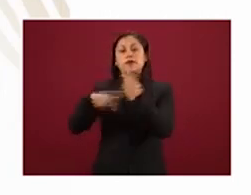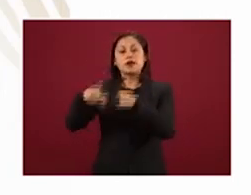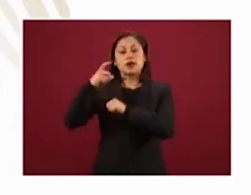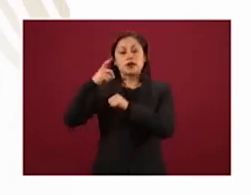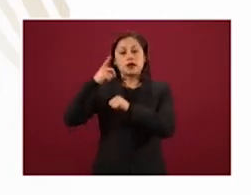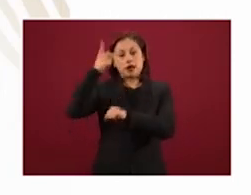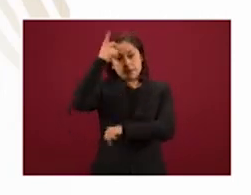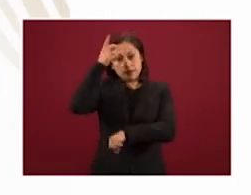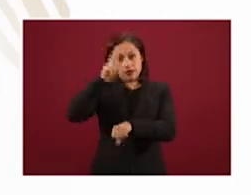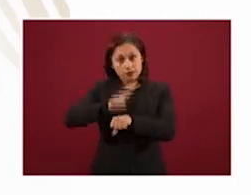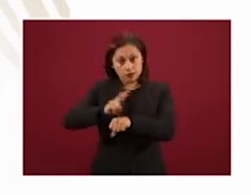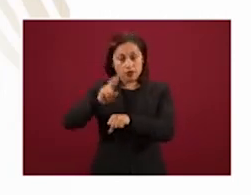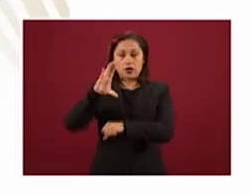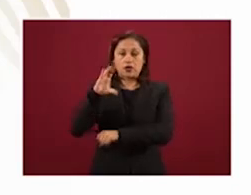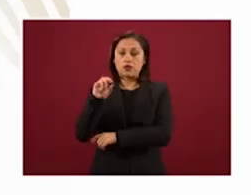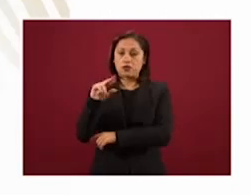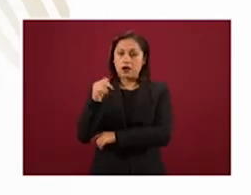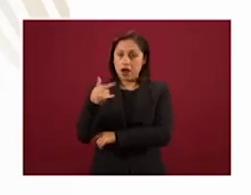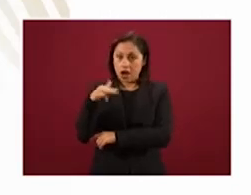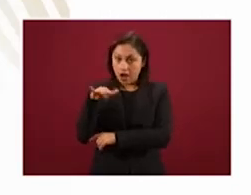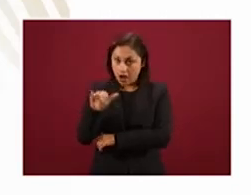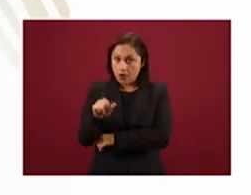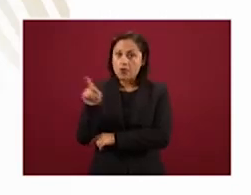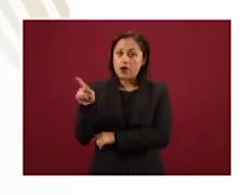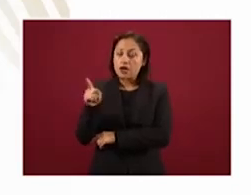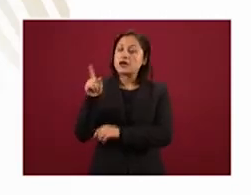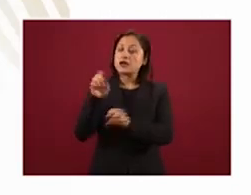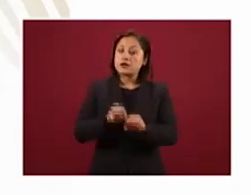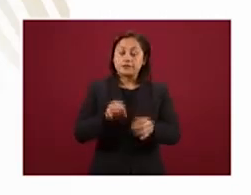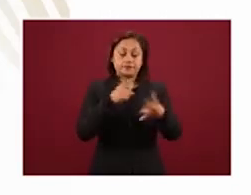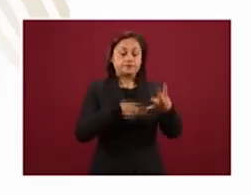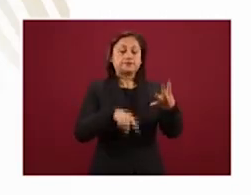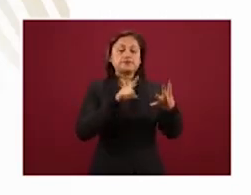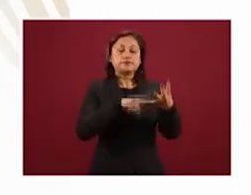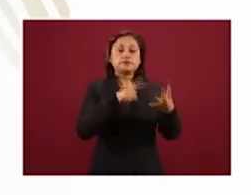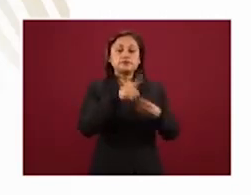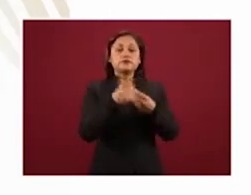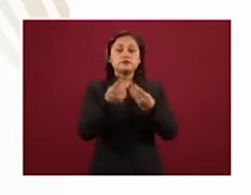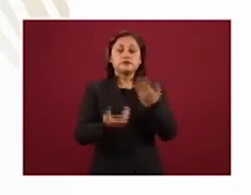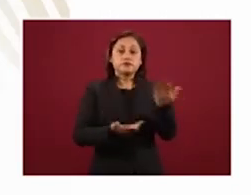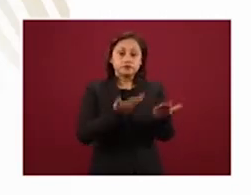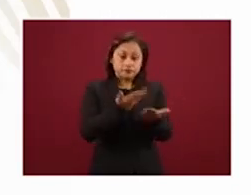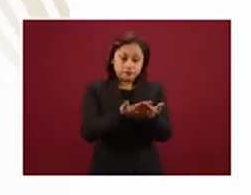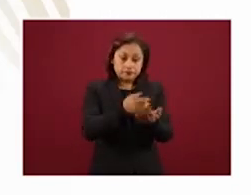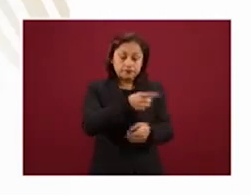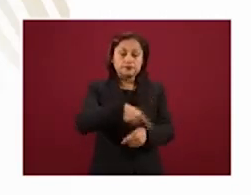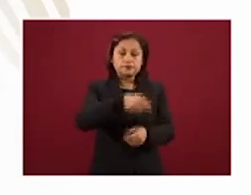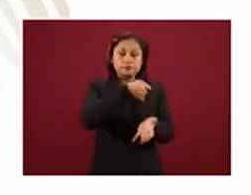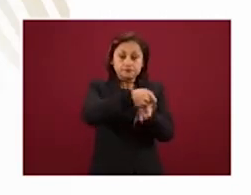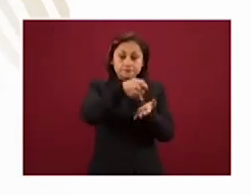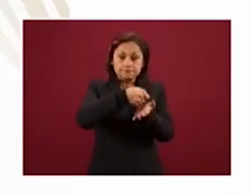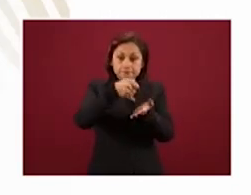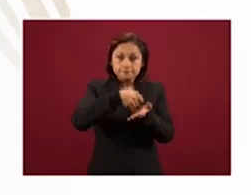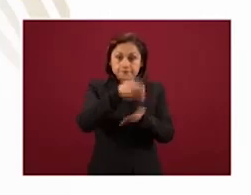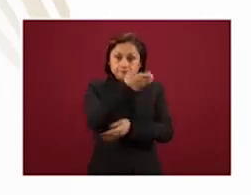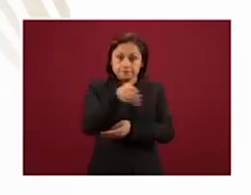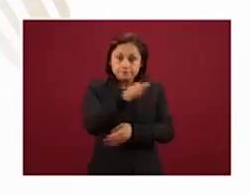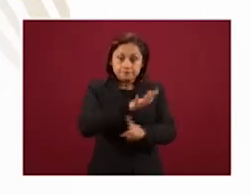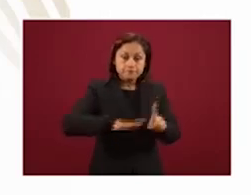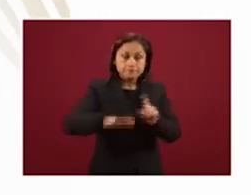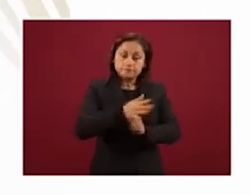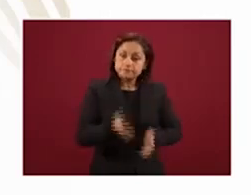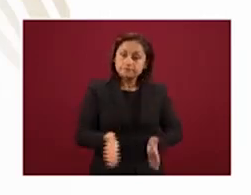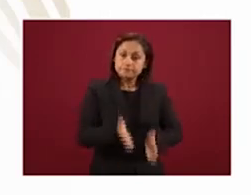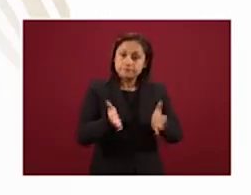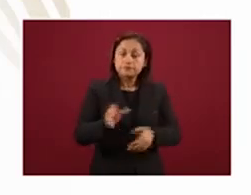este lugar, promover el programa higroagrícola de la región y que la revisión del fideicomiso, que es un